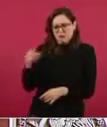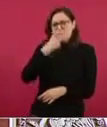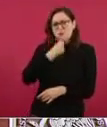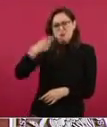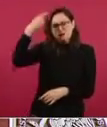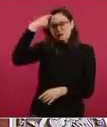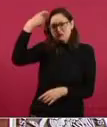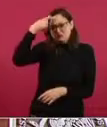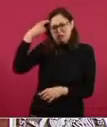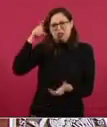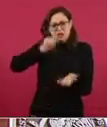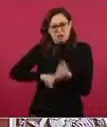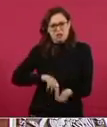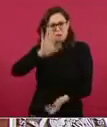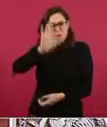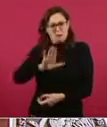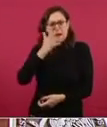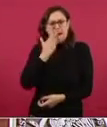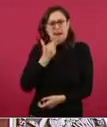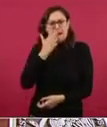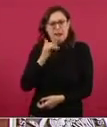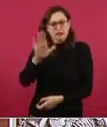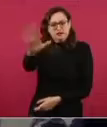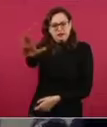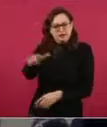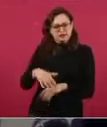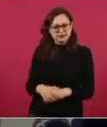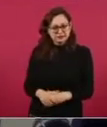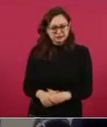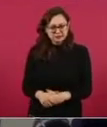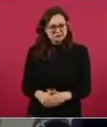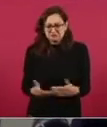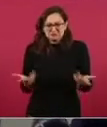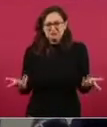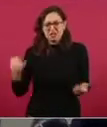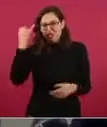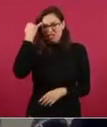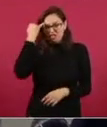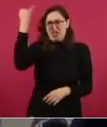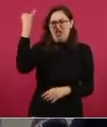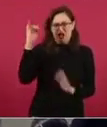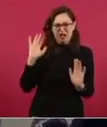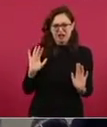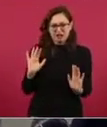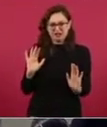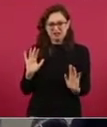El señor Alarraki es